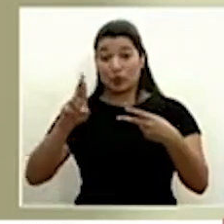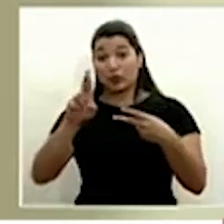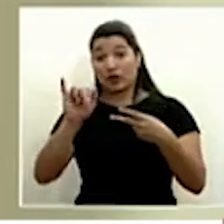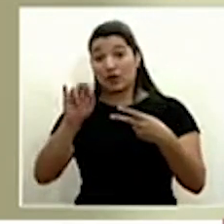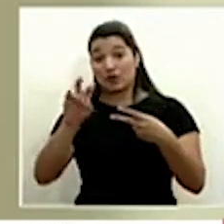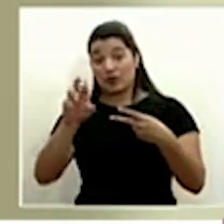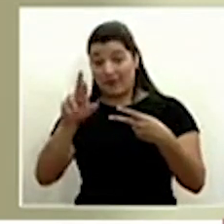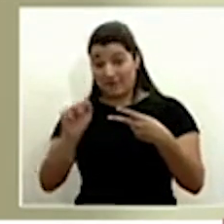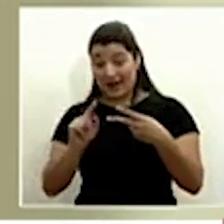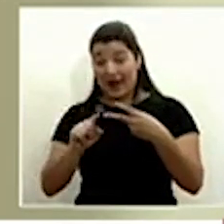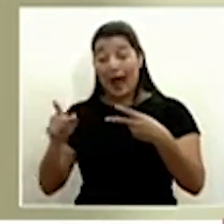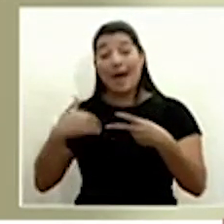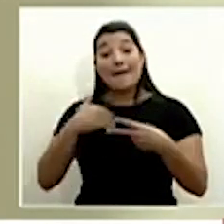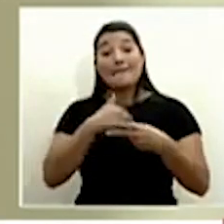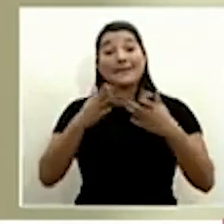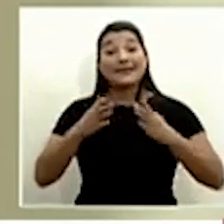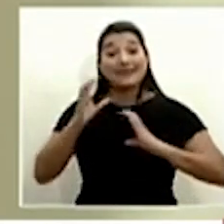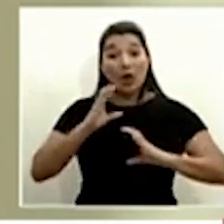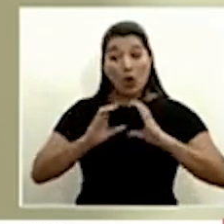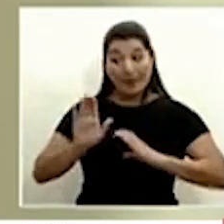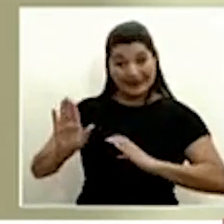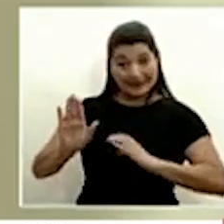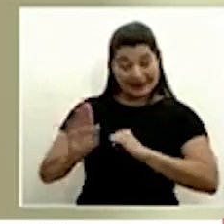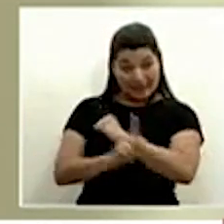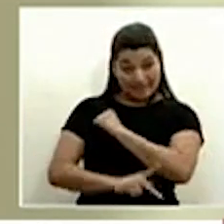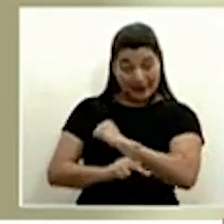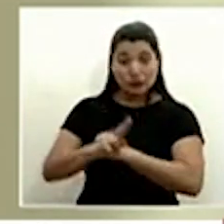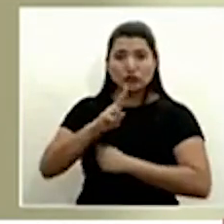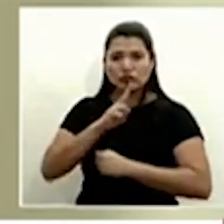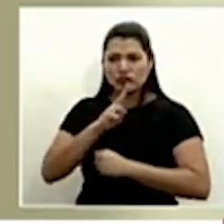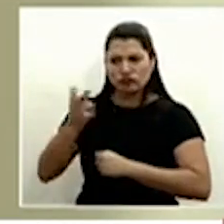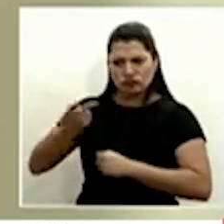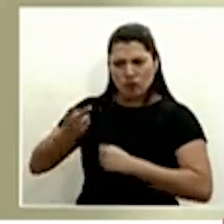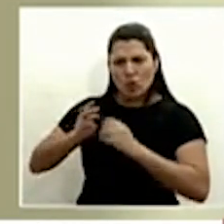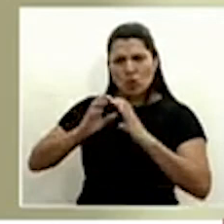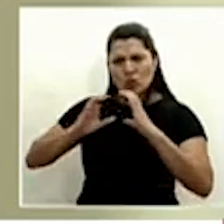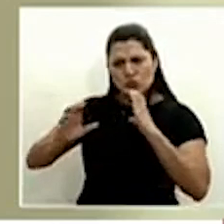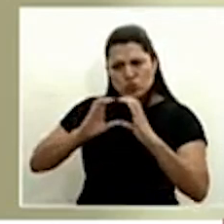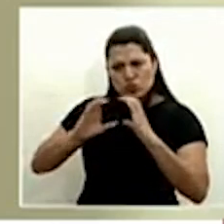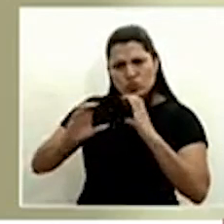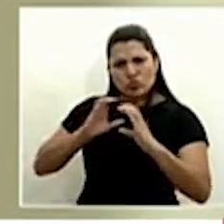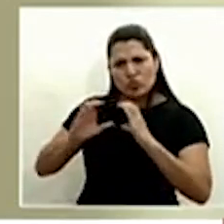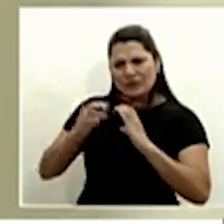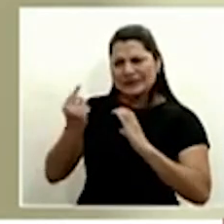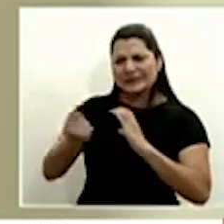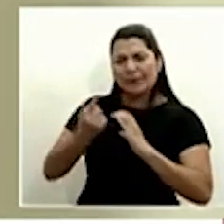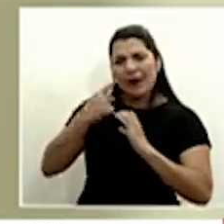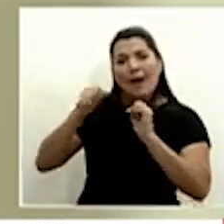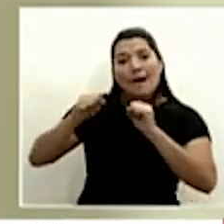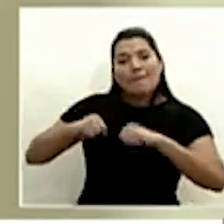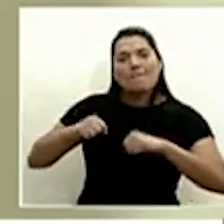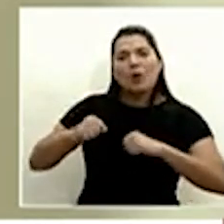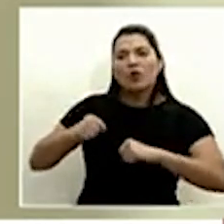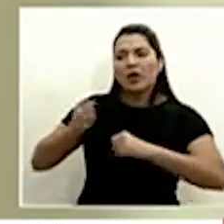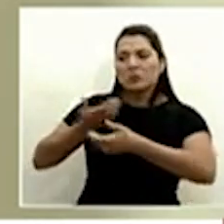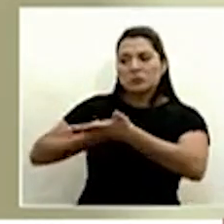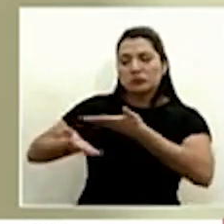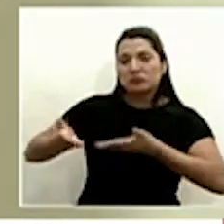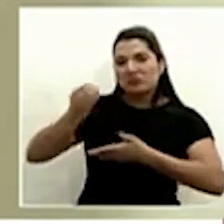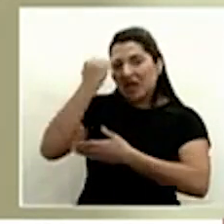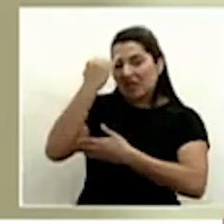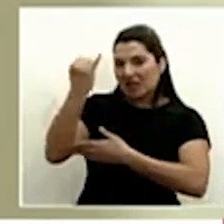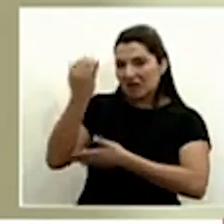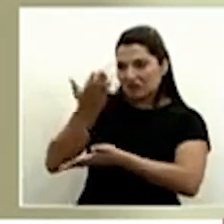de comercio de ese país y yo guardamos constante comunicación para intercambiar nuestras propuestas.